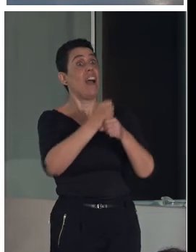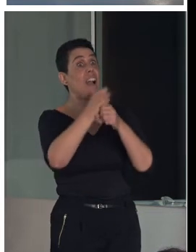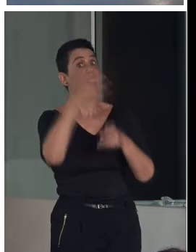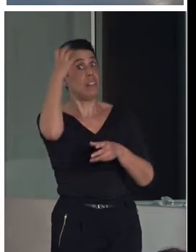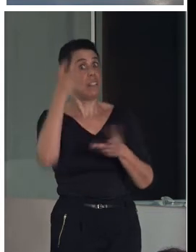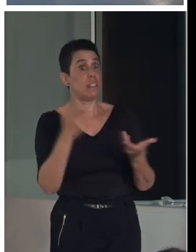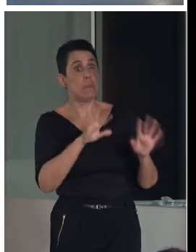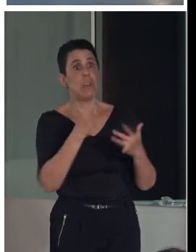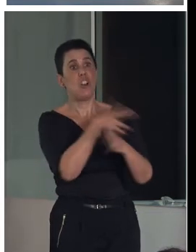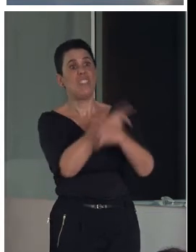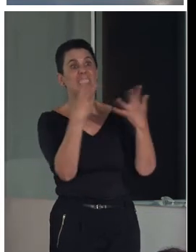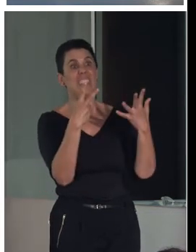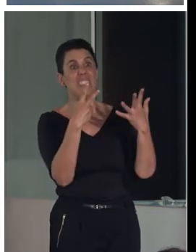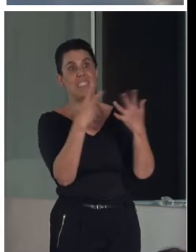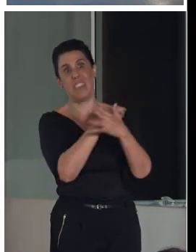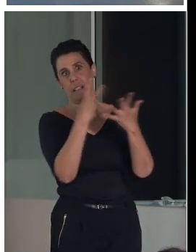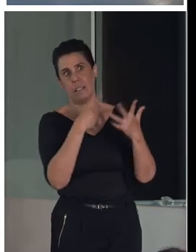68 euros una familia.